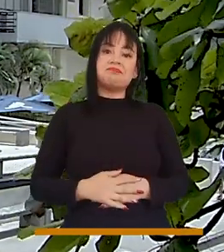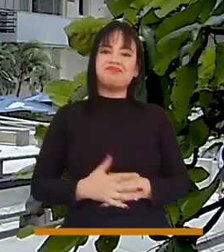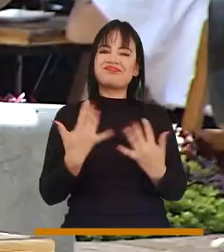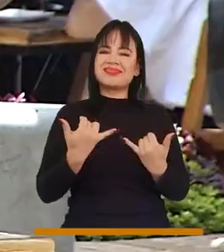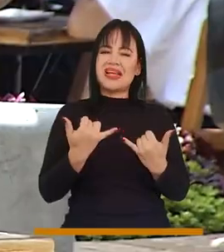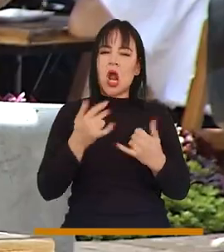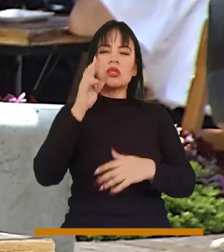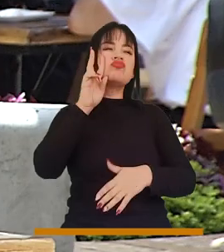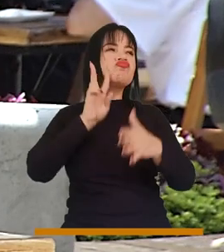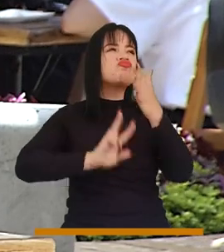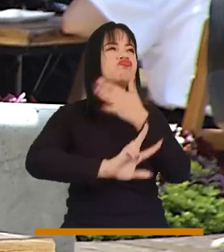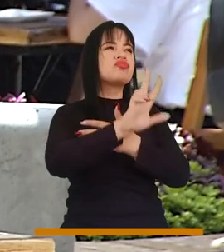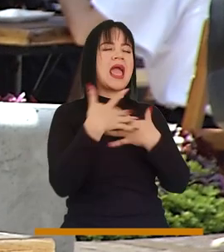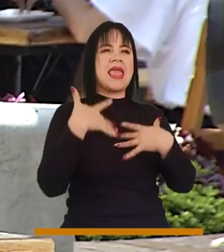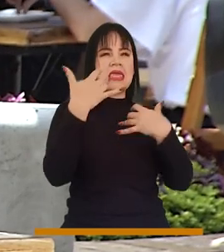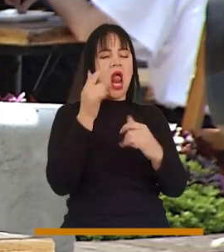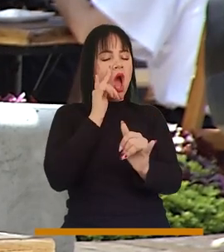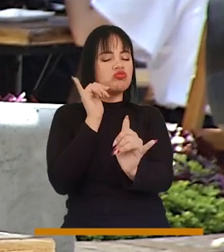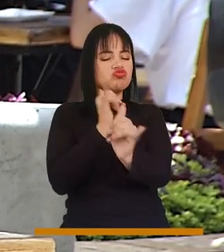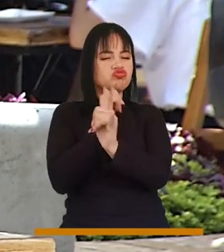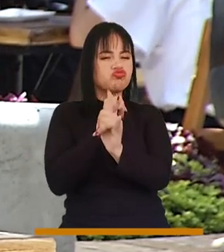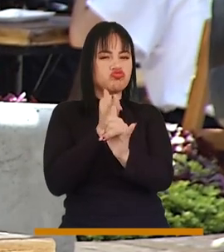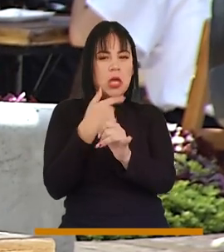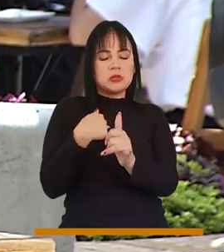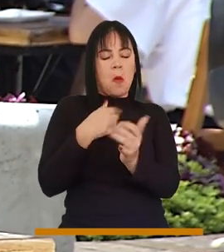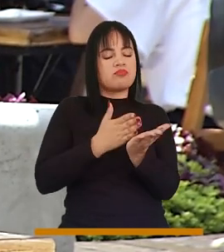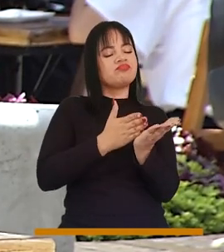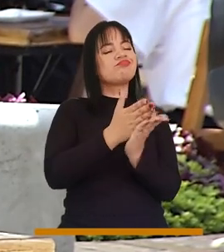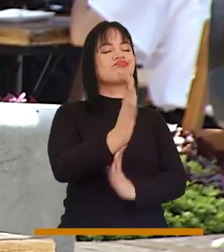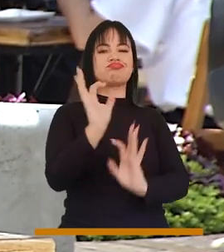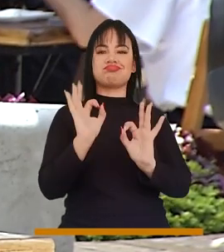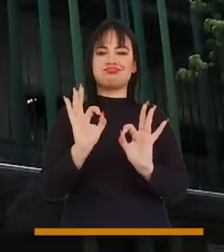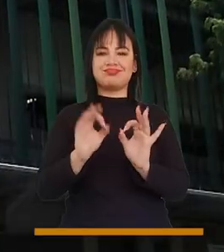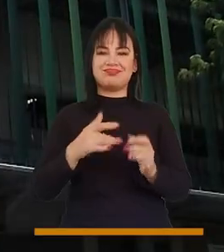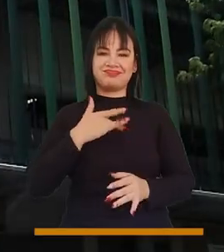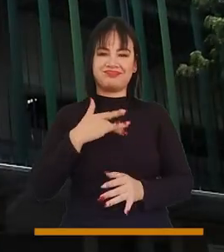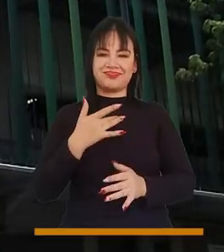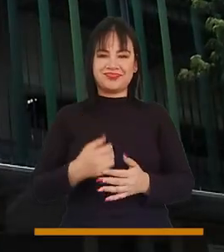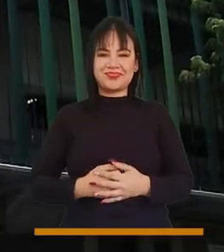el ITM. Estoy en esa visión de ser un ingeniero y siento que voy por buen camino.